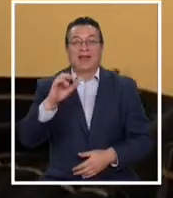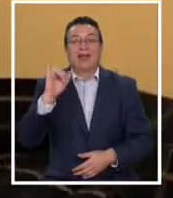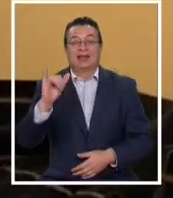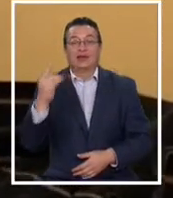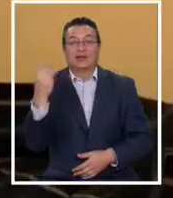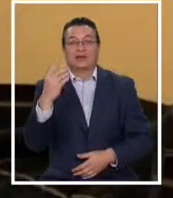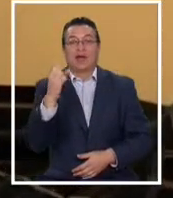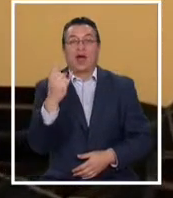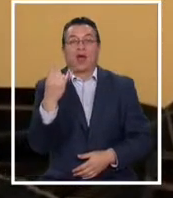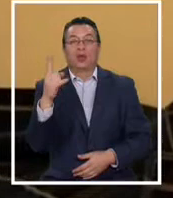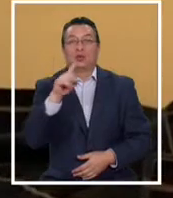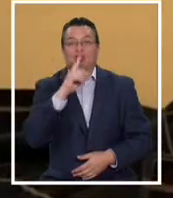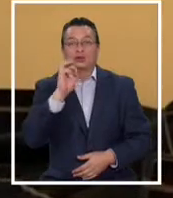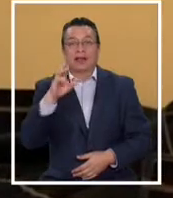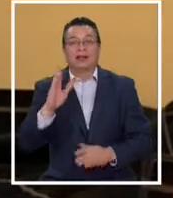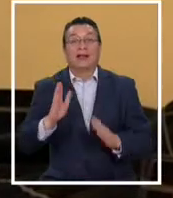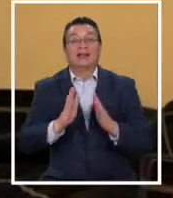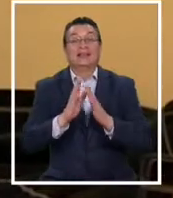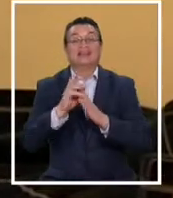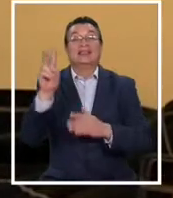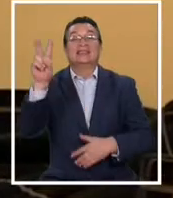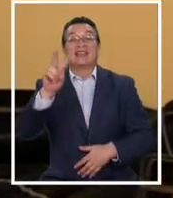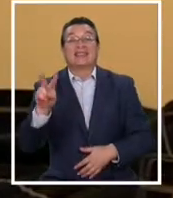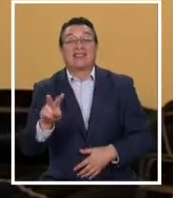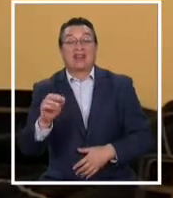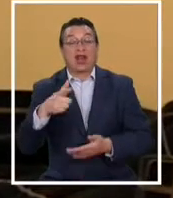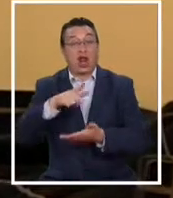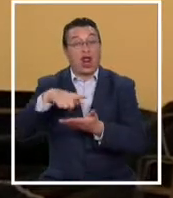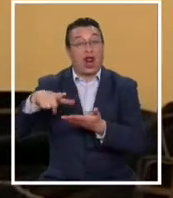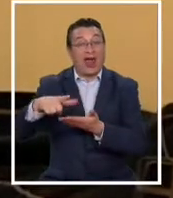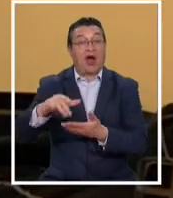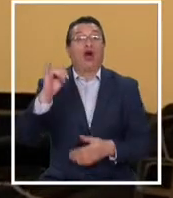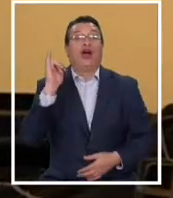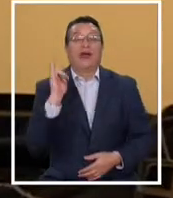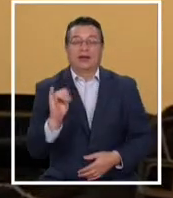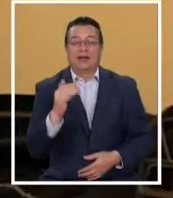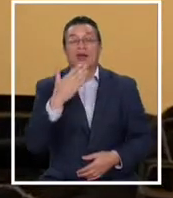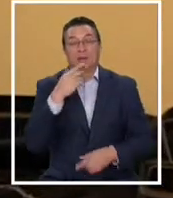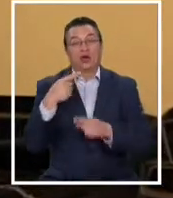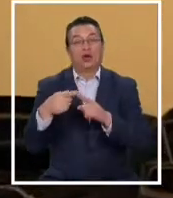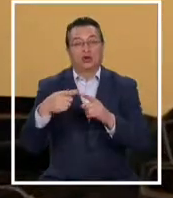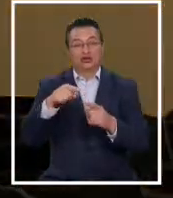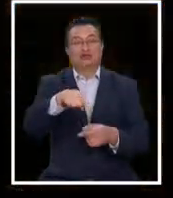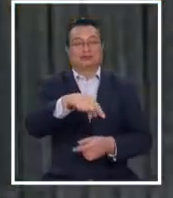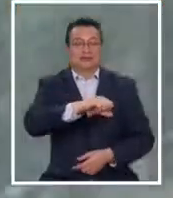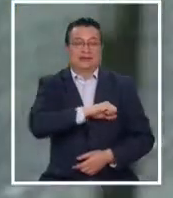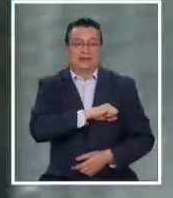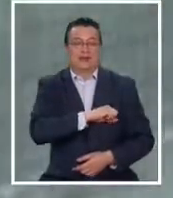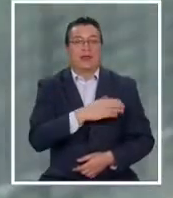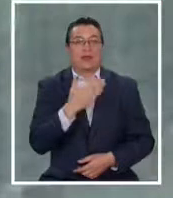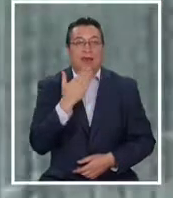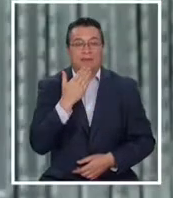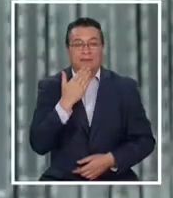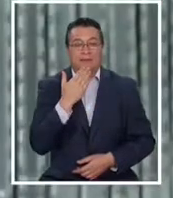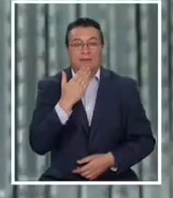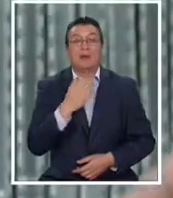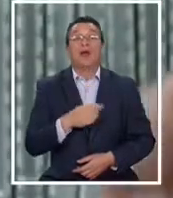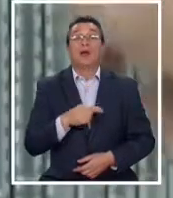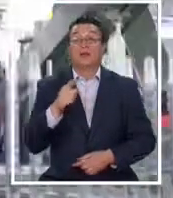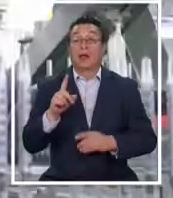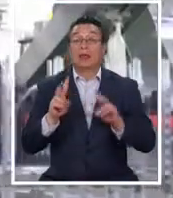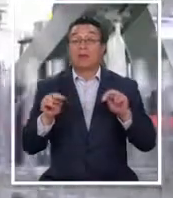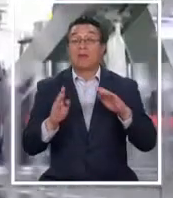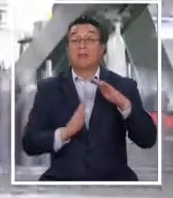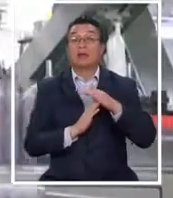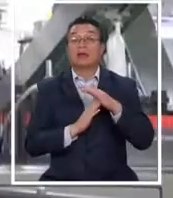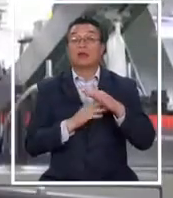Universidad Austral, la Universidad San Sebastián en los Lagos y algunos centros también de la región metropolitana. Uno de los temas pendientes es